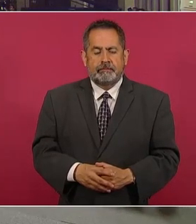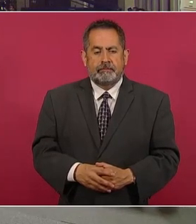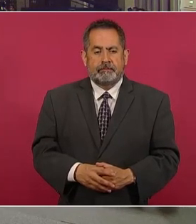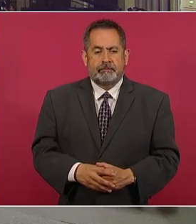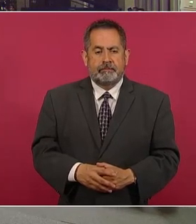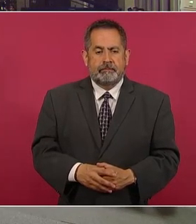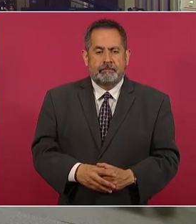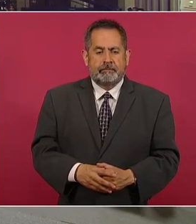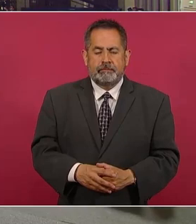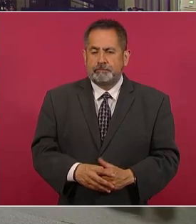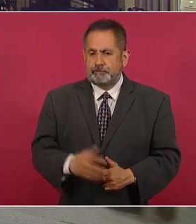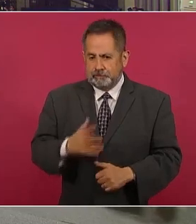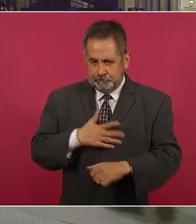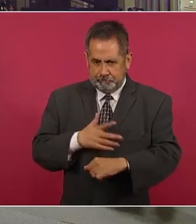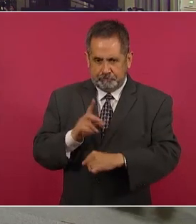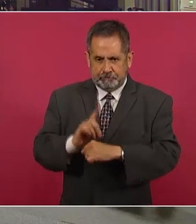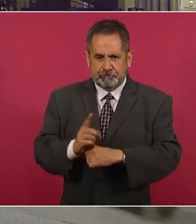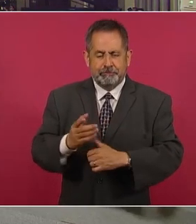Buenos días.